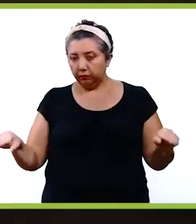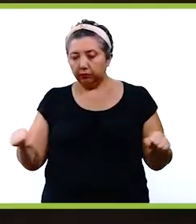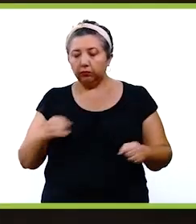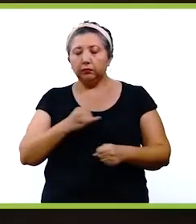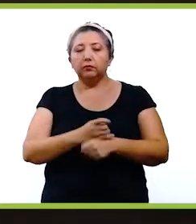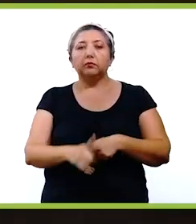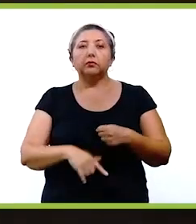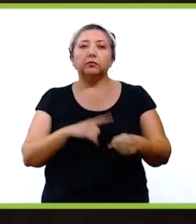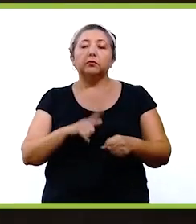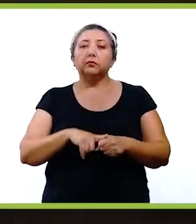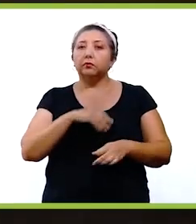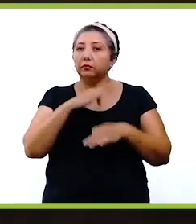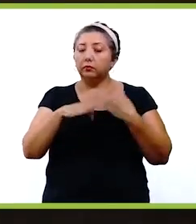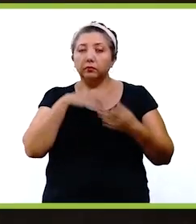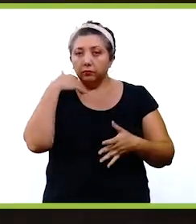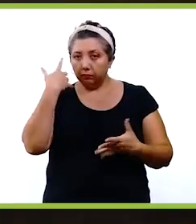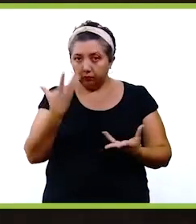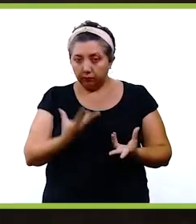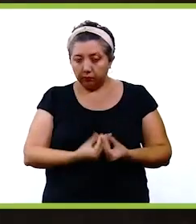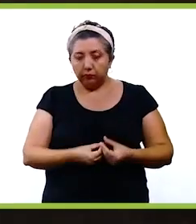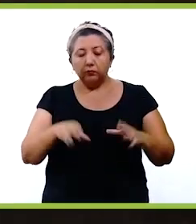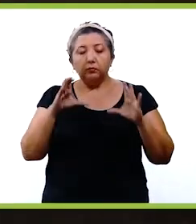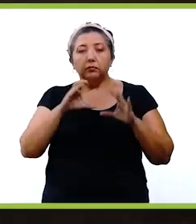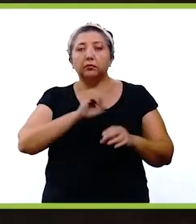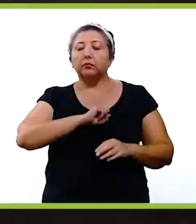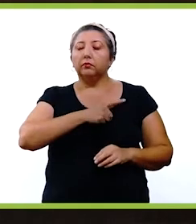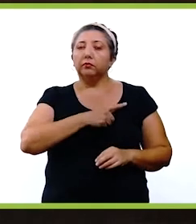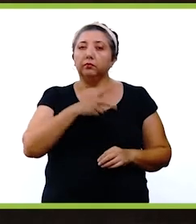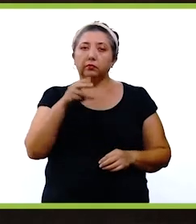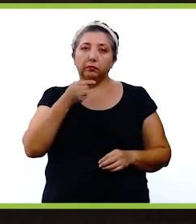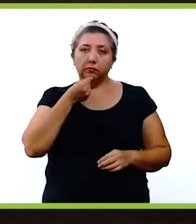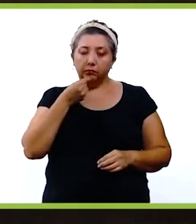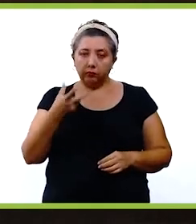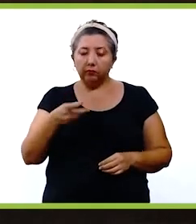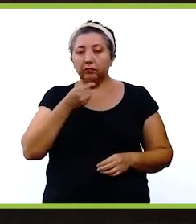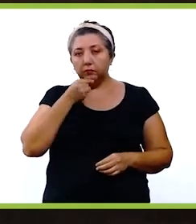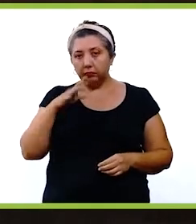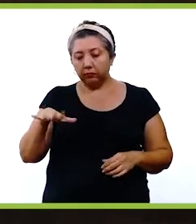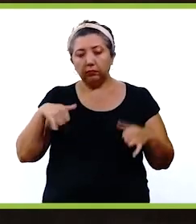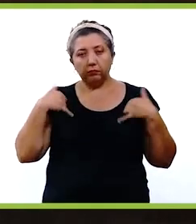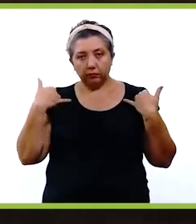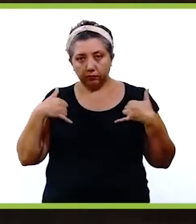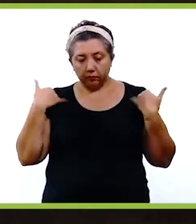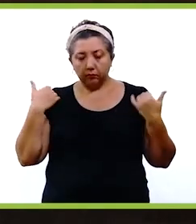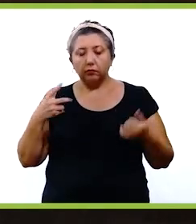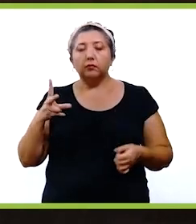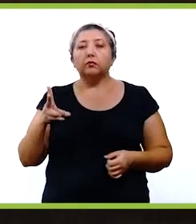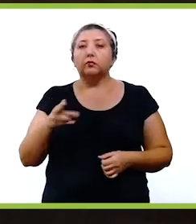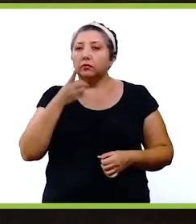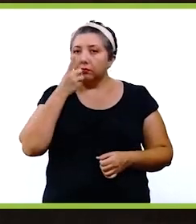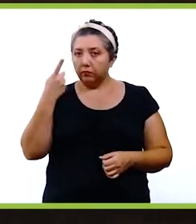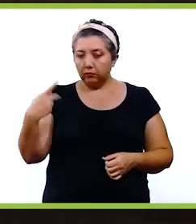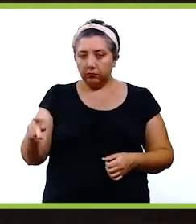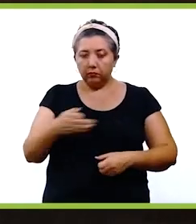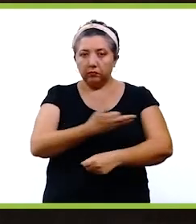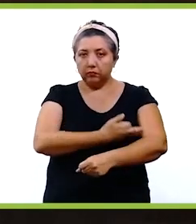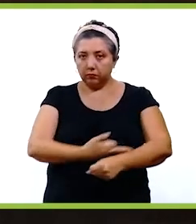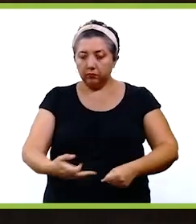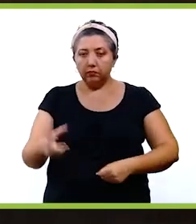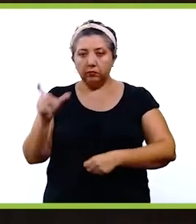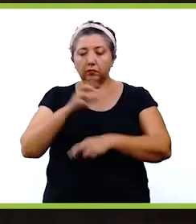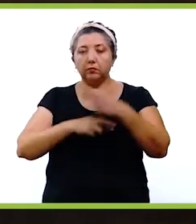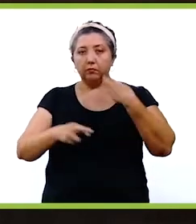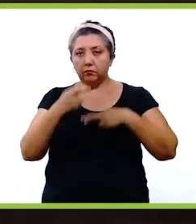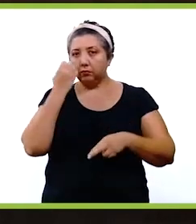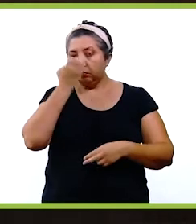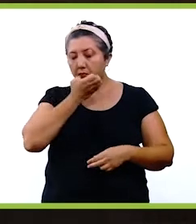internacional, porque lo que todos queremos es cuidar la salud, no solamente de los niños, de las niñas, de los jóvenes, sino también de sus familiares cuando regresen